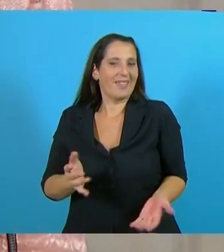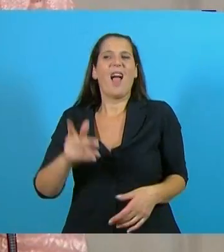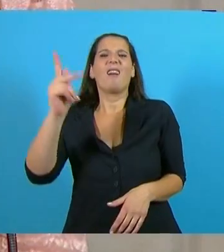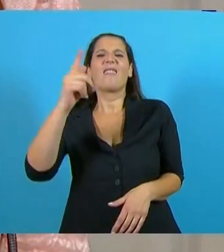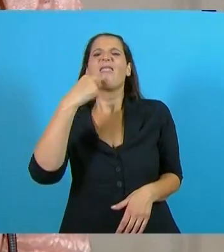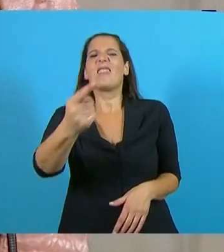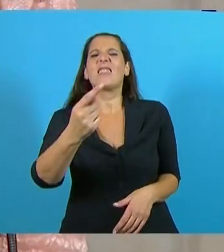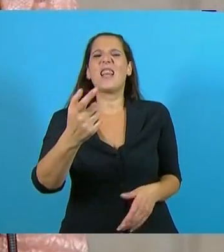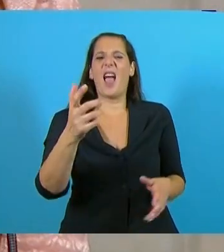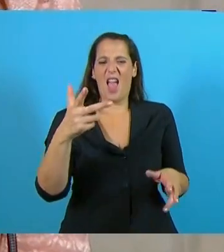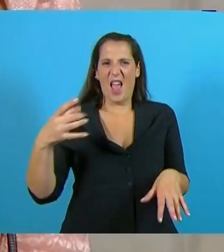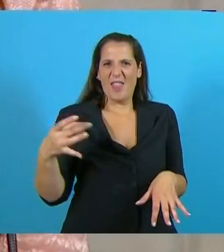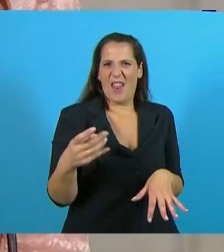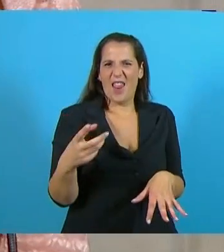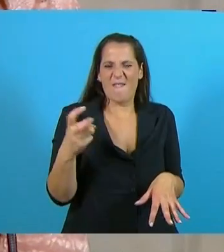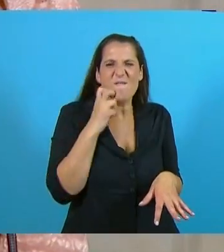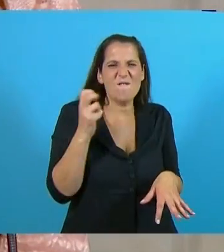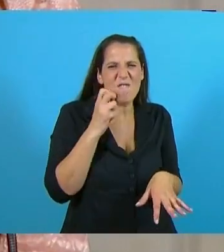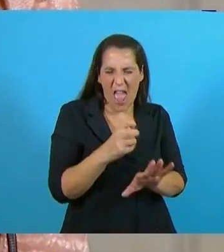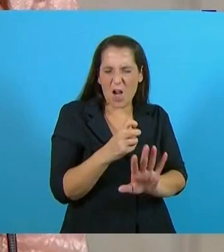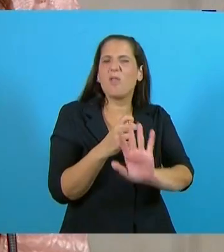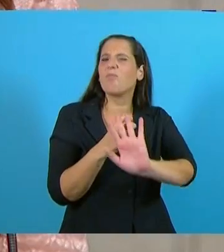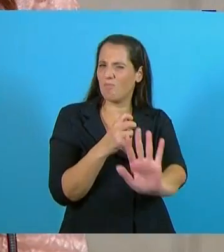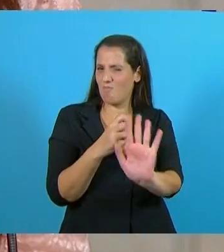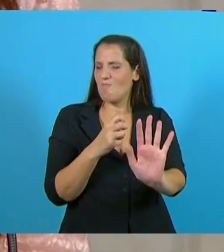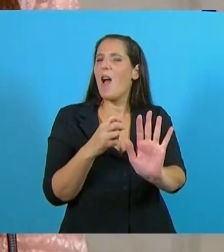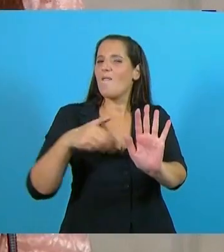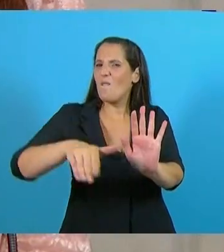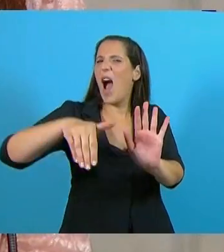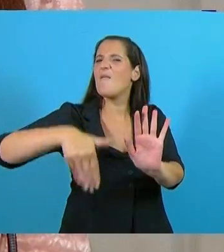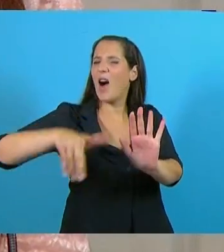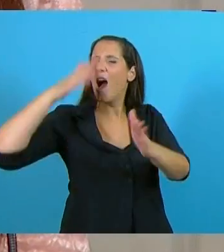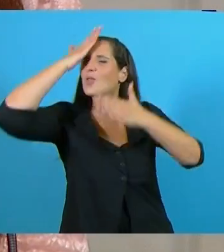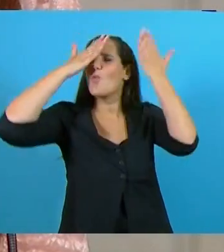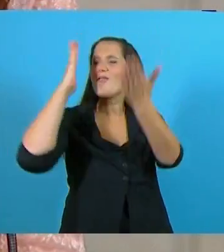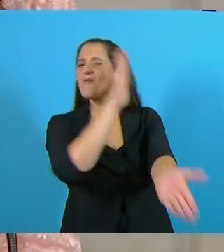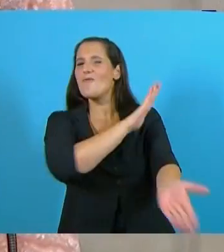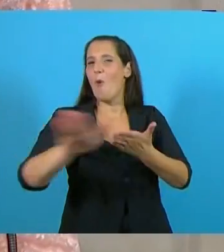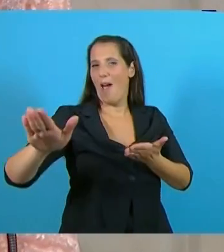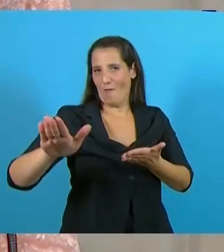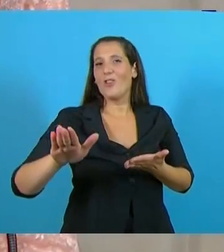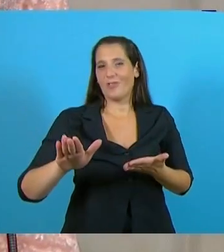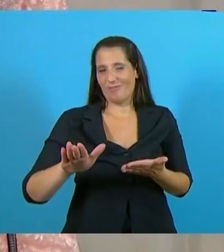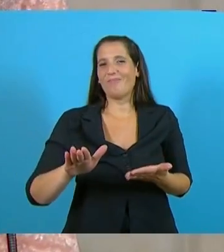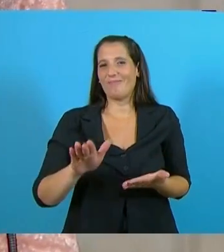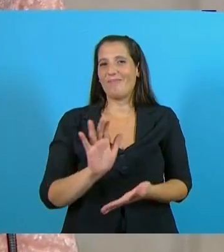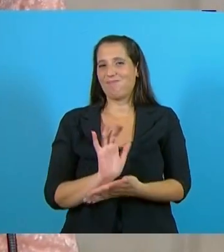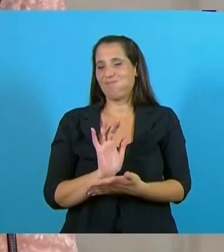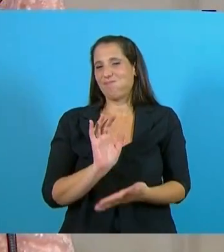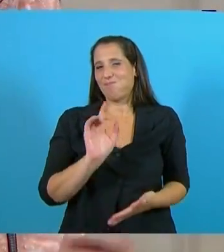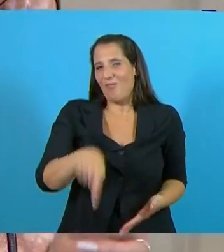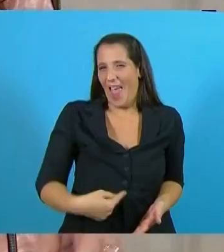viejos vamos a construir nuevos sueños. Y los argentinos hoy estamos construyendo nuevos sueños